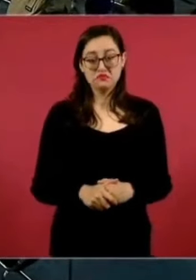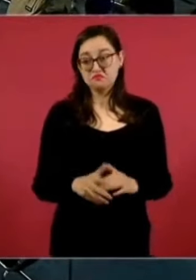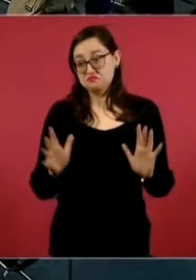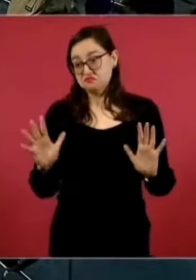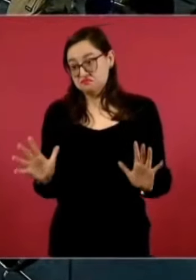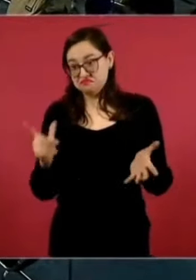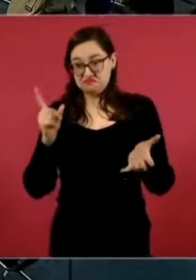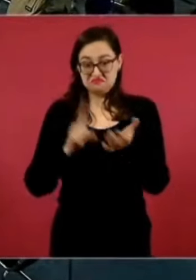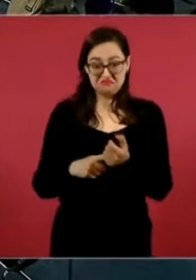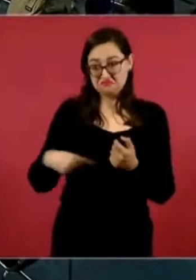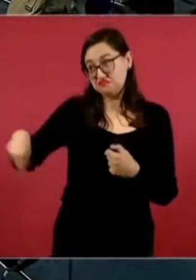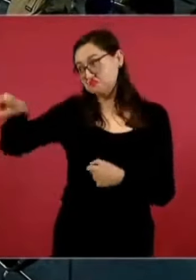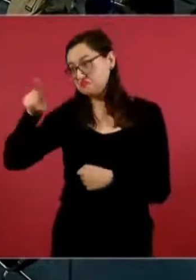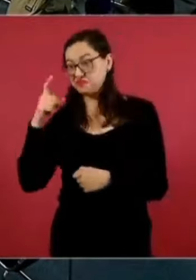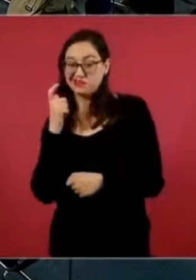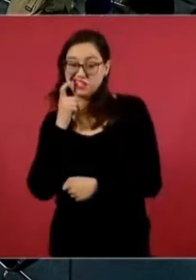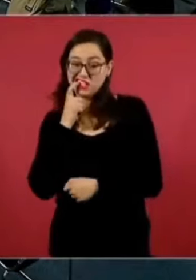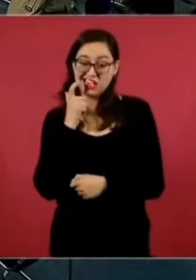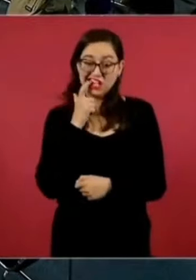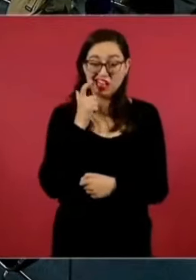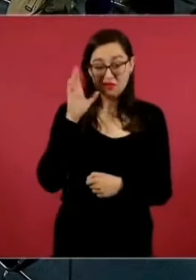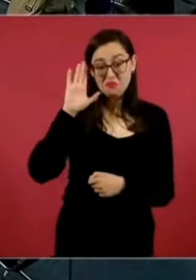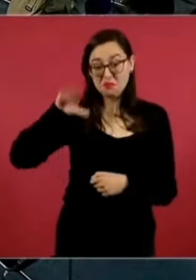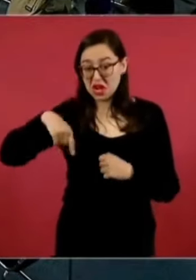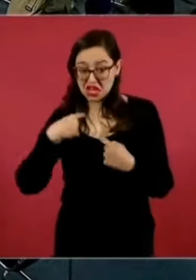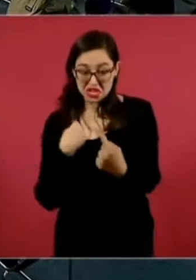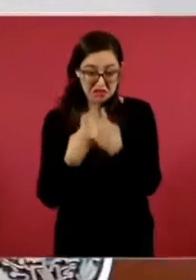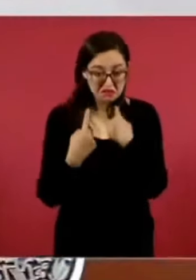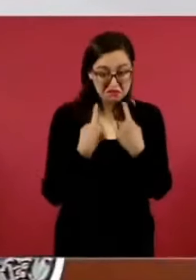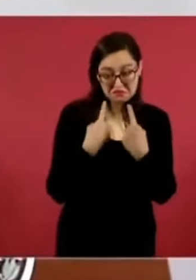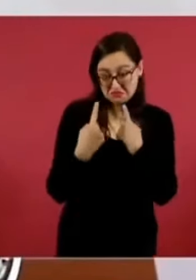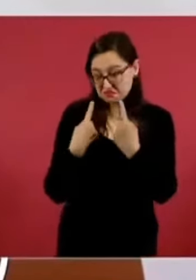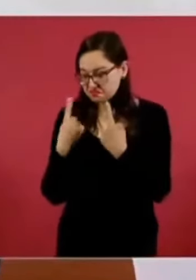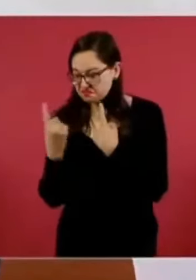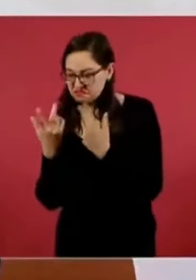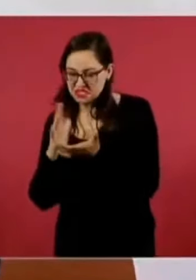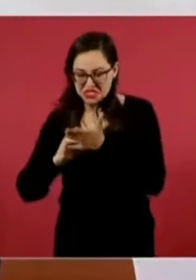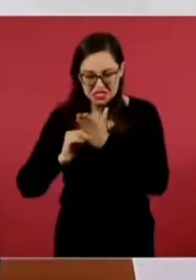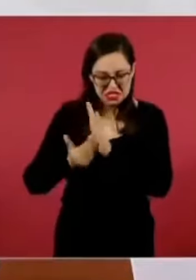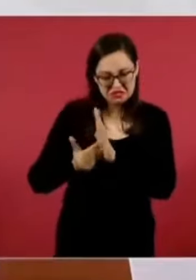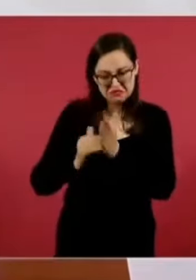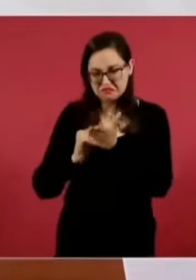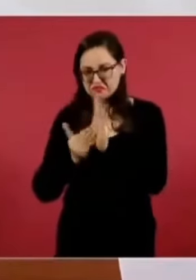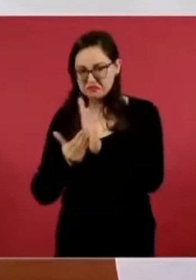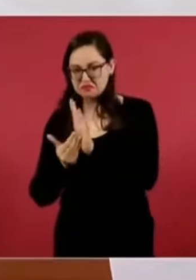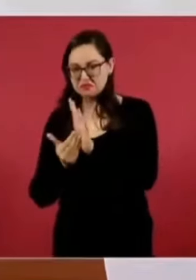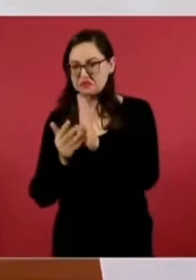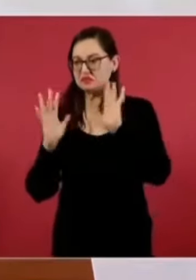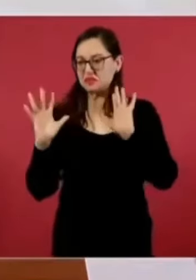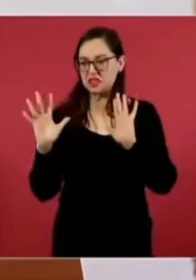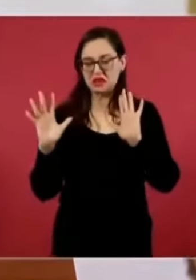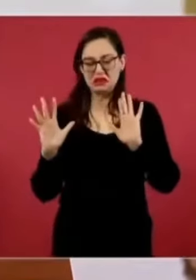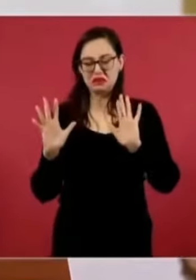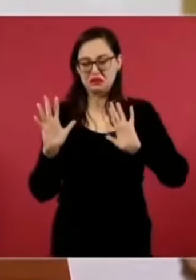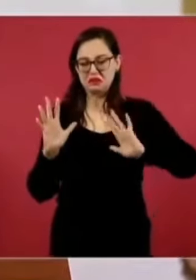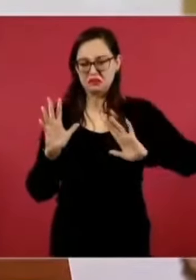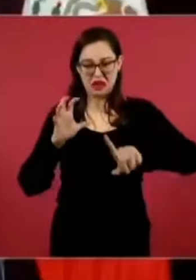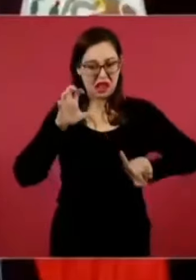y con corrupción logran que no se lleve a cabo la reforma,